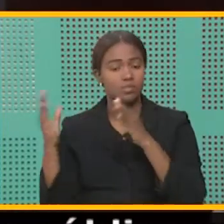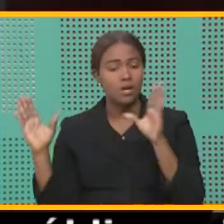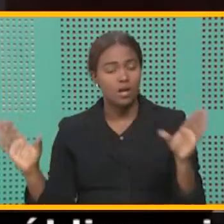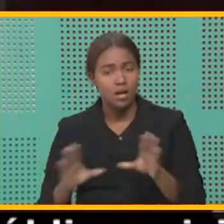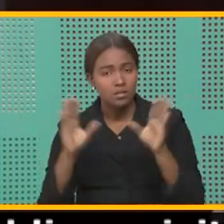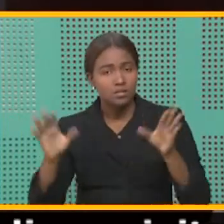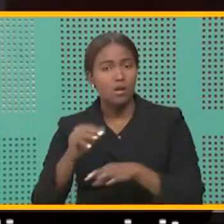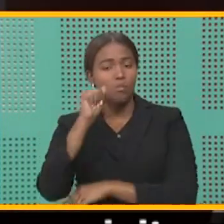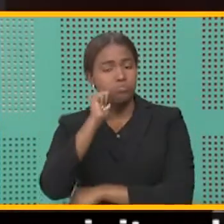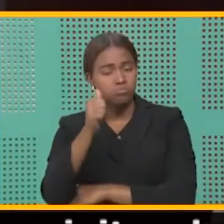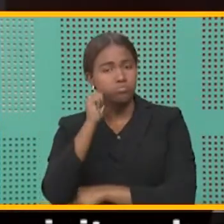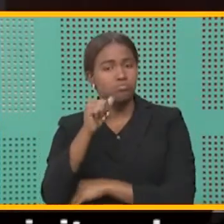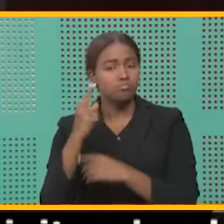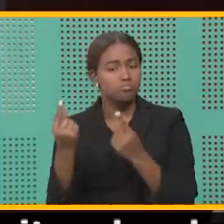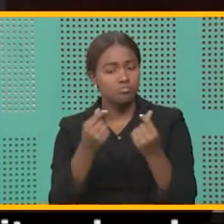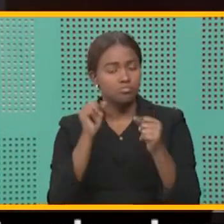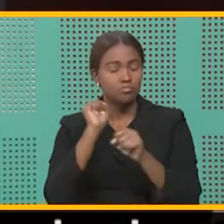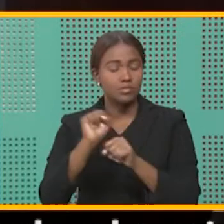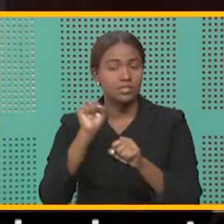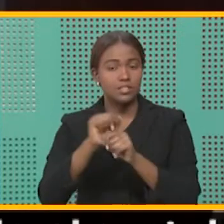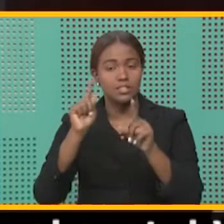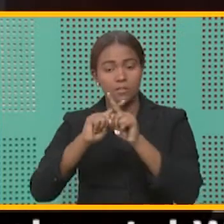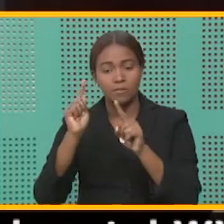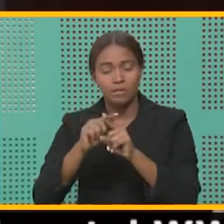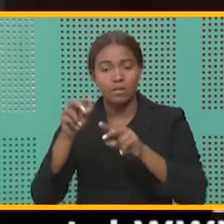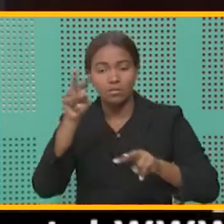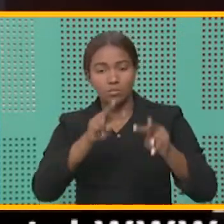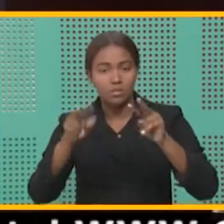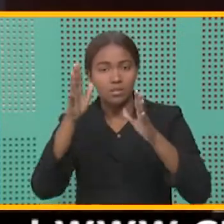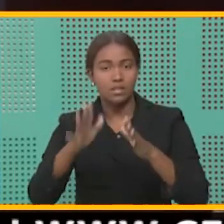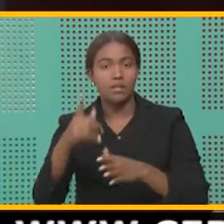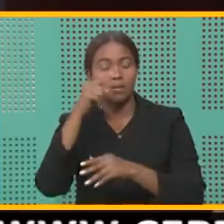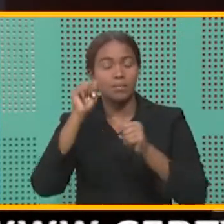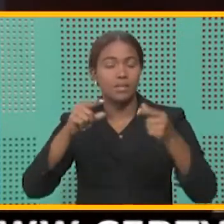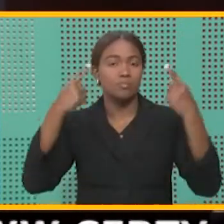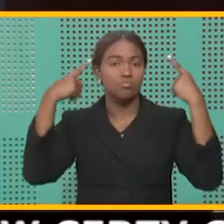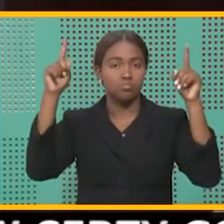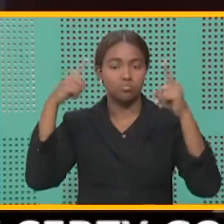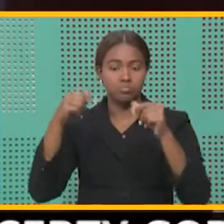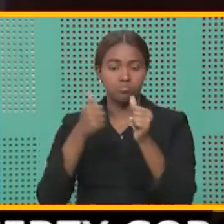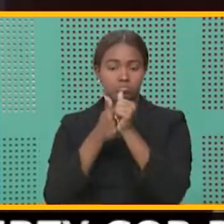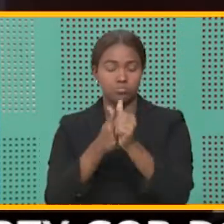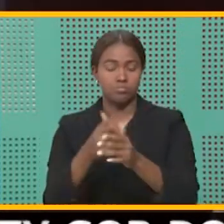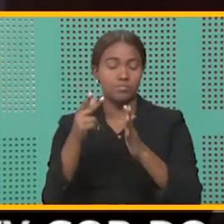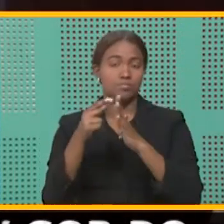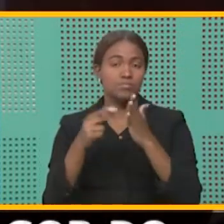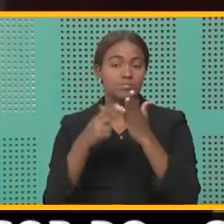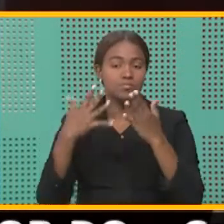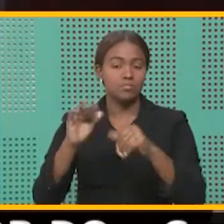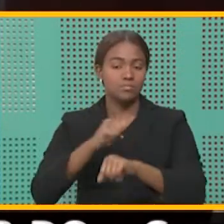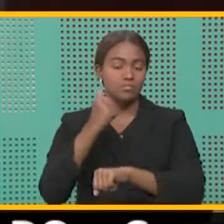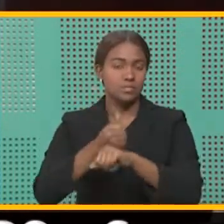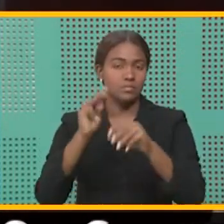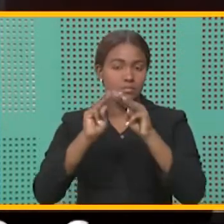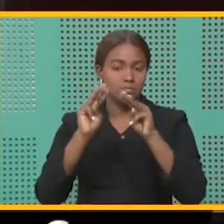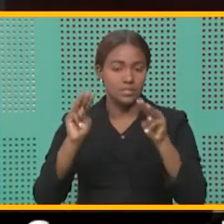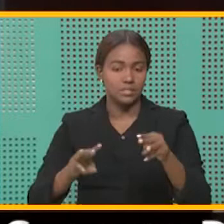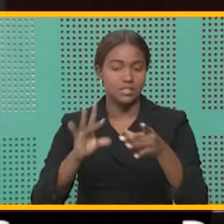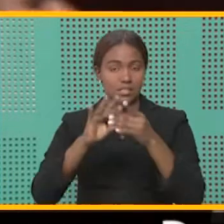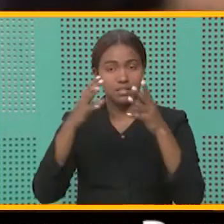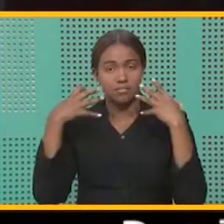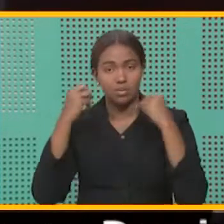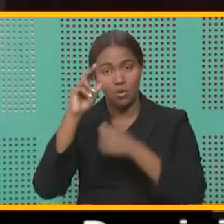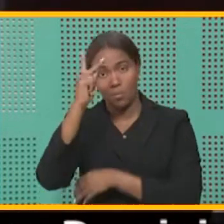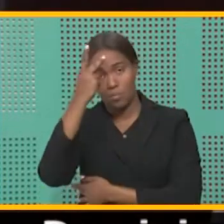cada vez más las debidas supervisiones para el cumplimiento del protocolo que estableció el Ministerio de Salud Pública,